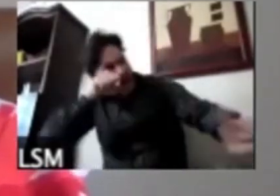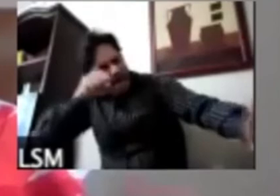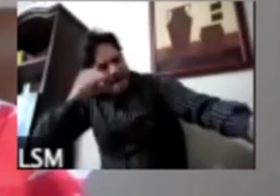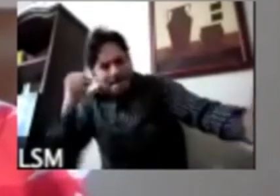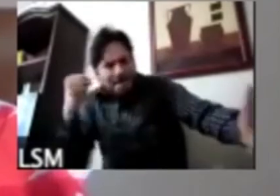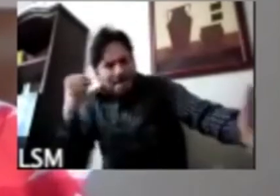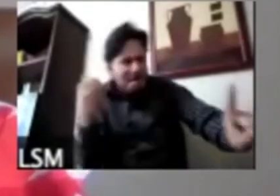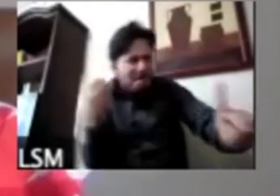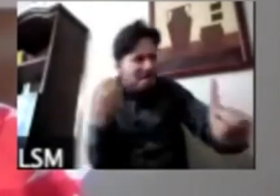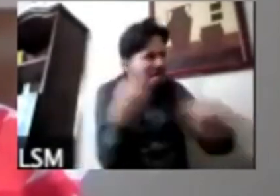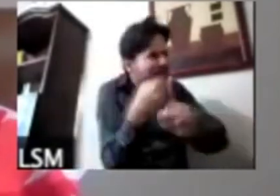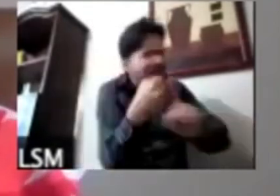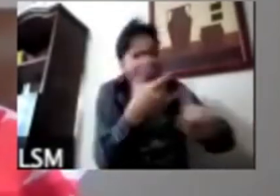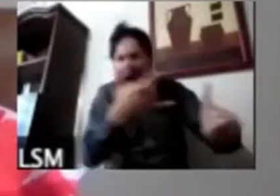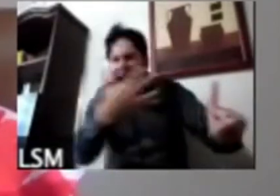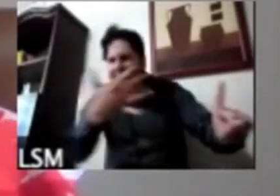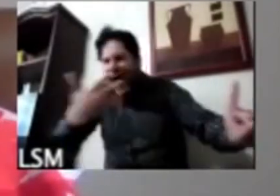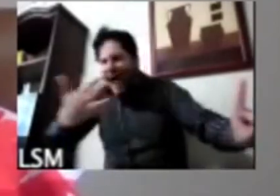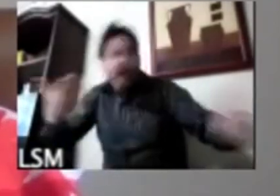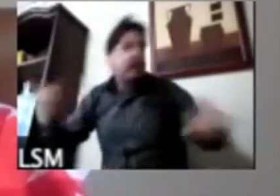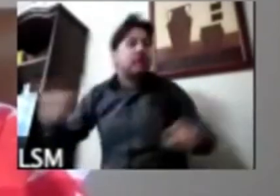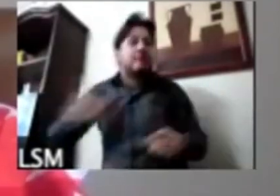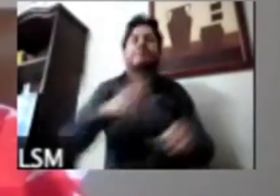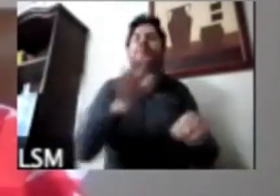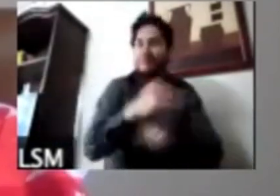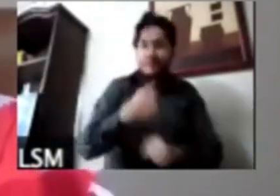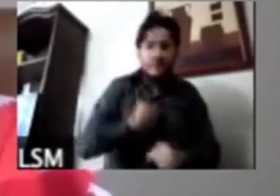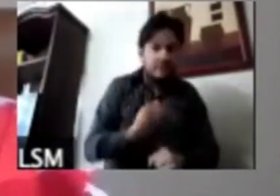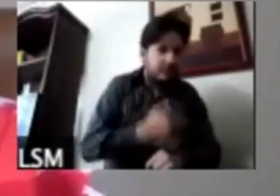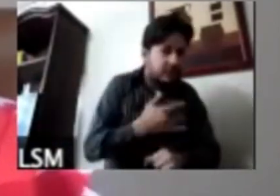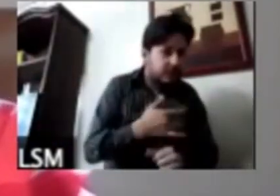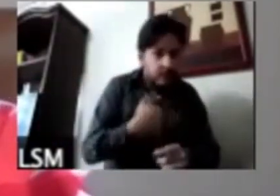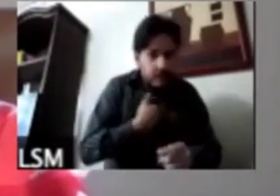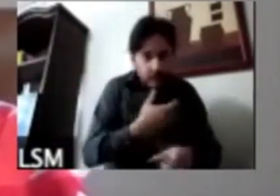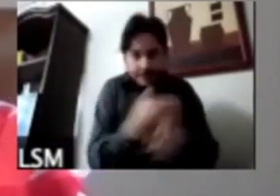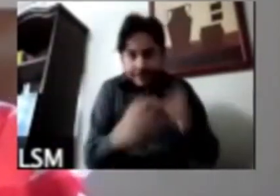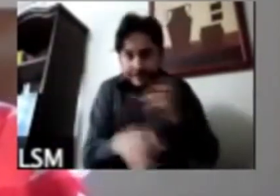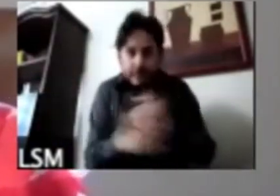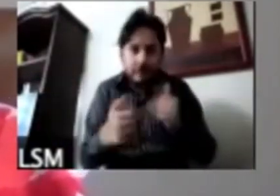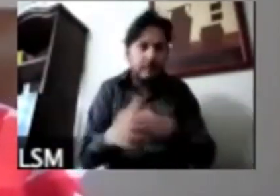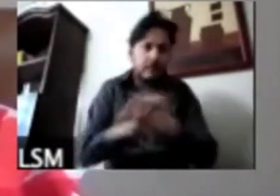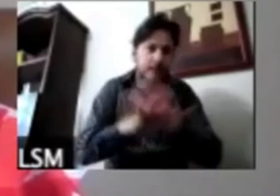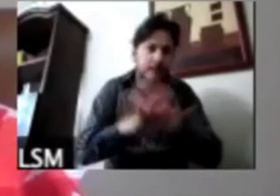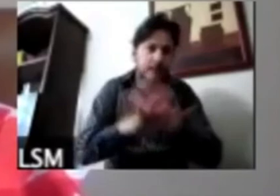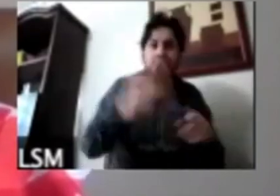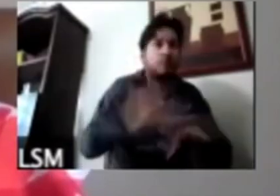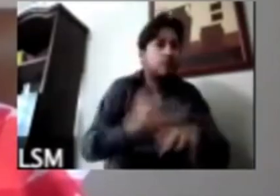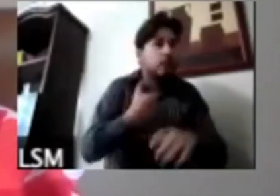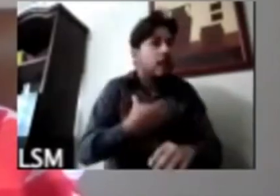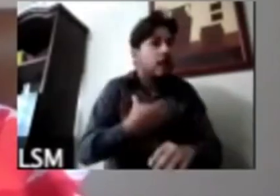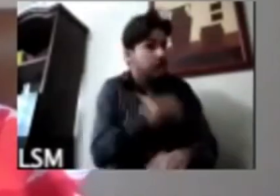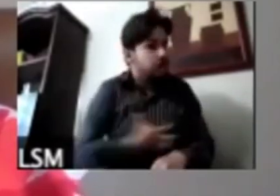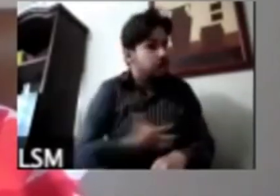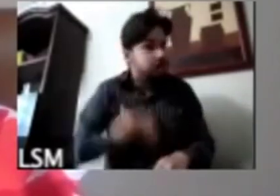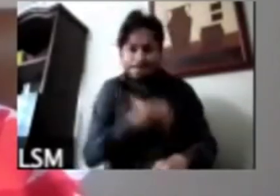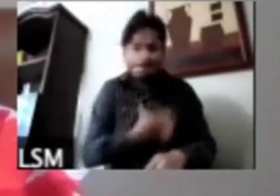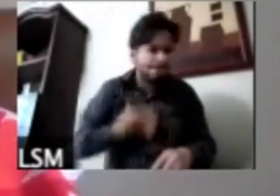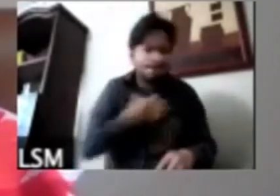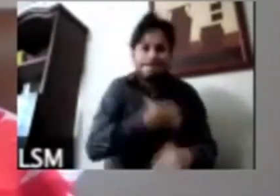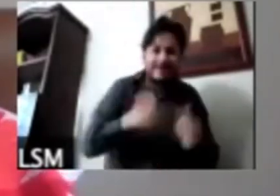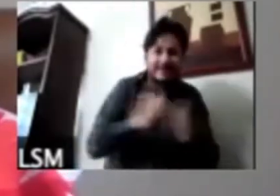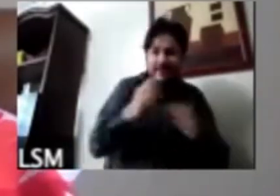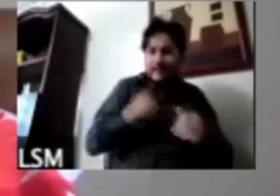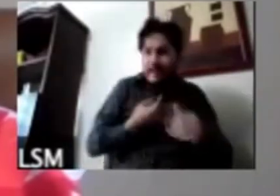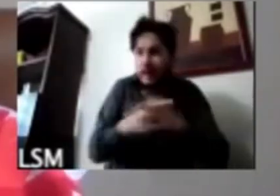el bienestar es importante tener estos estudios longitudinales y bueno les comento estamos muy contentos en el IQUIDE vamos a empezar un